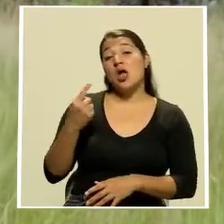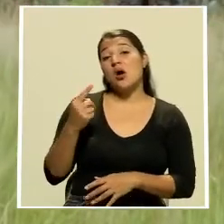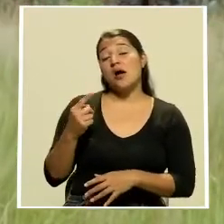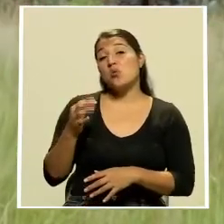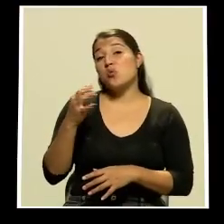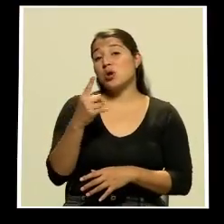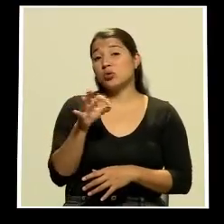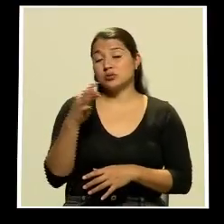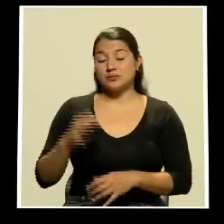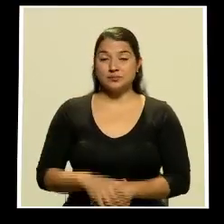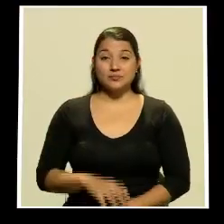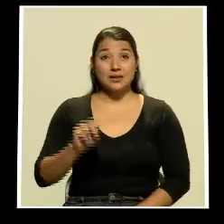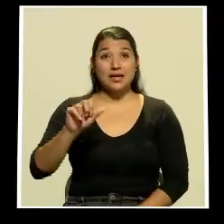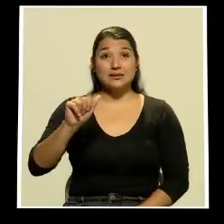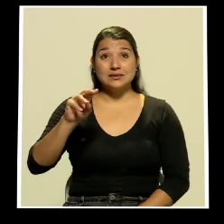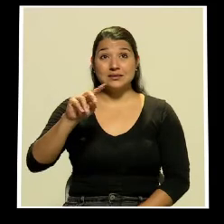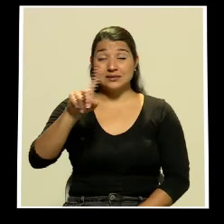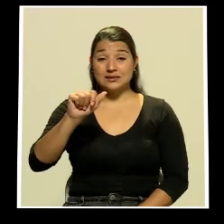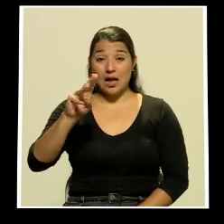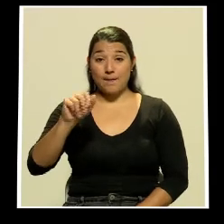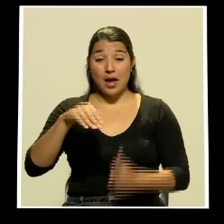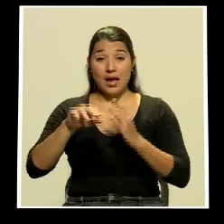el objetivo central Sama se encuentra en Apple TV